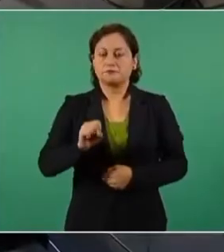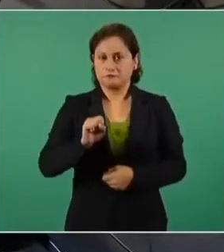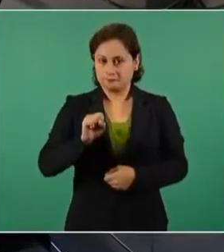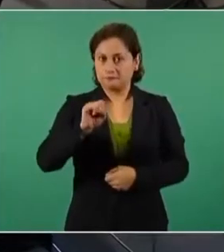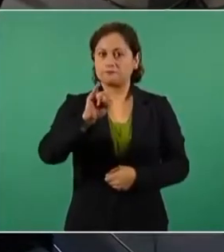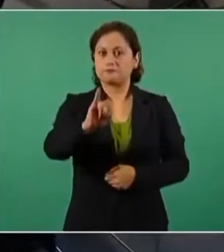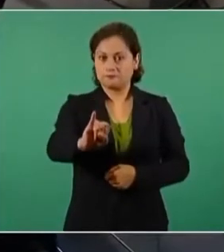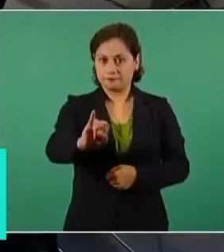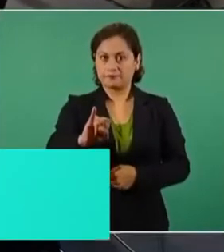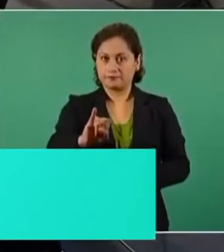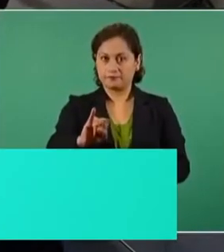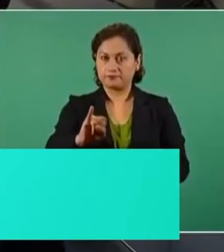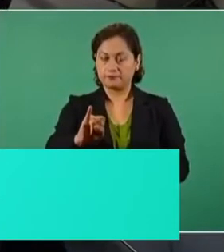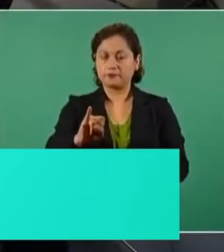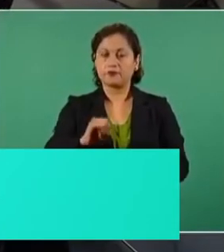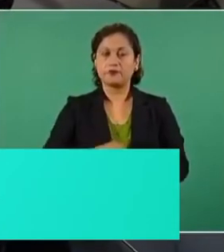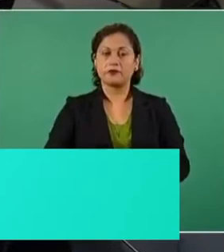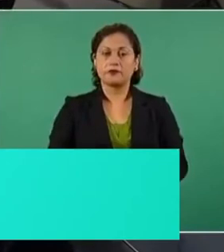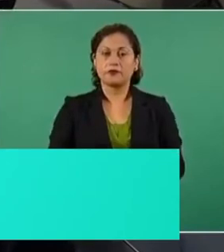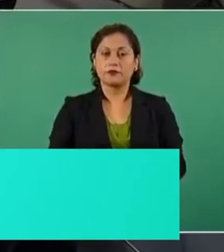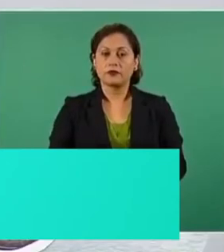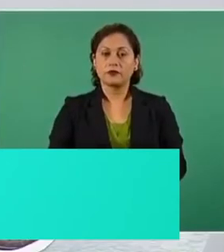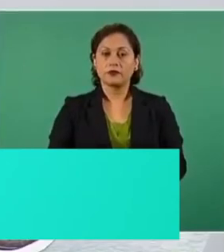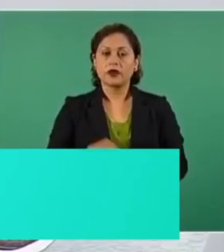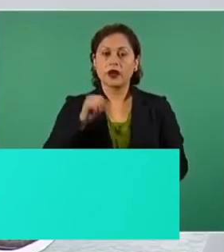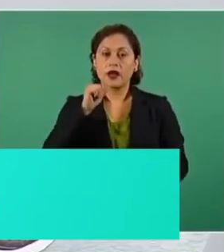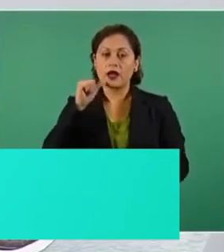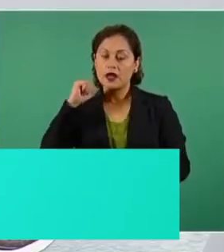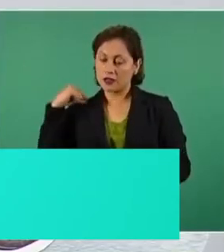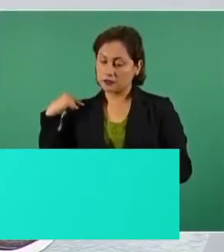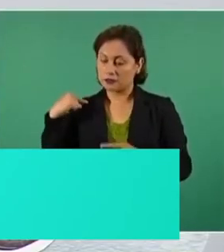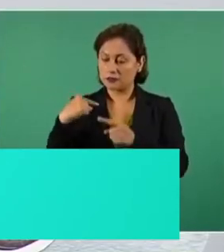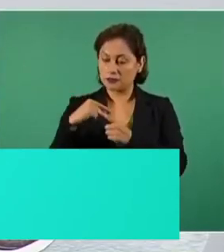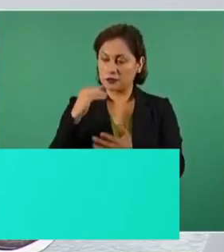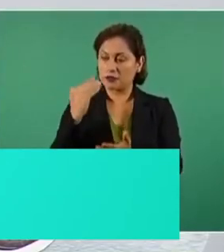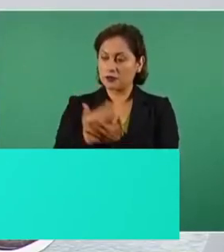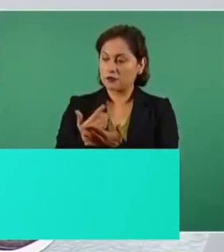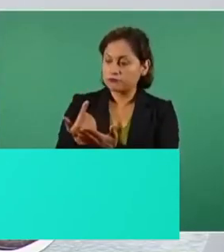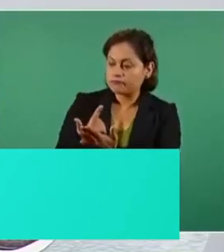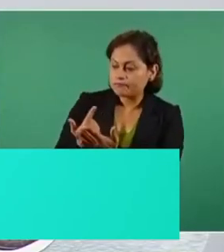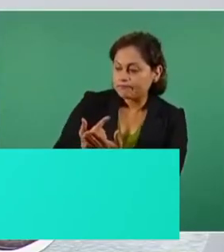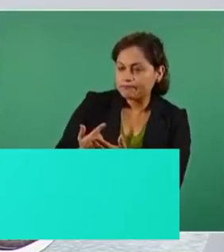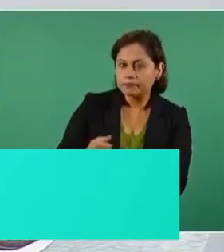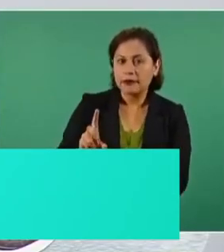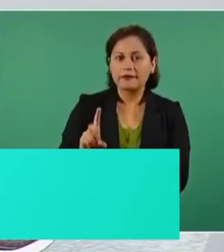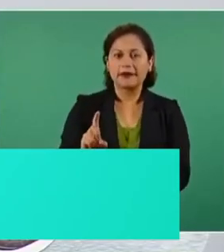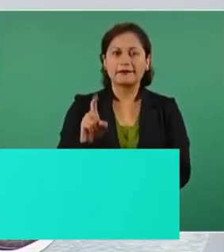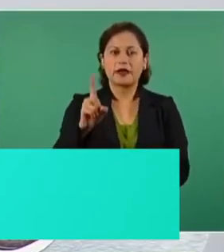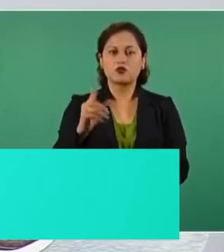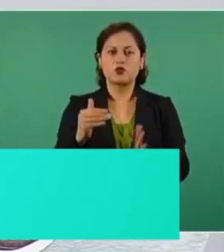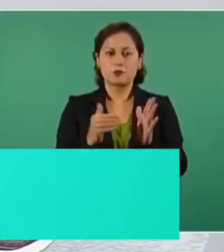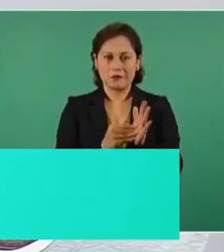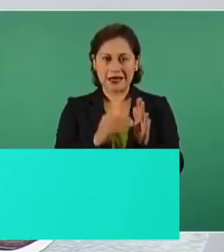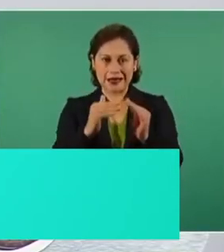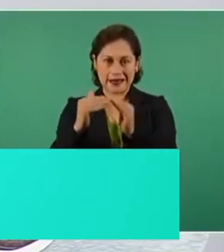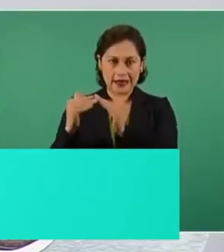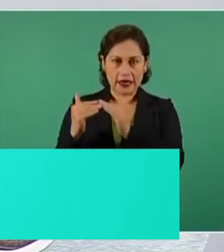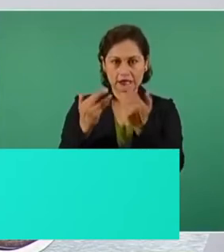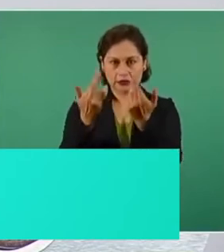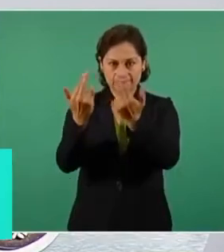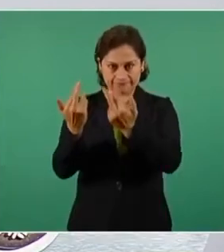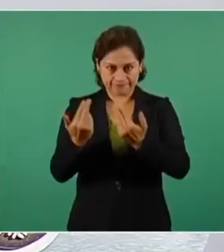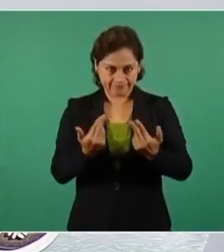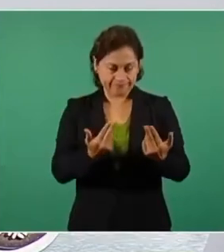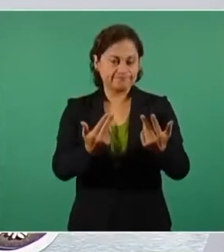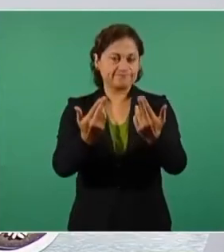Hay un corte, el más reciente es de 31 mil viviendas afectadas, estamos todavía